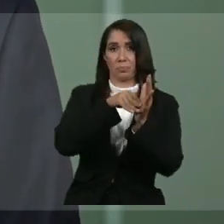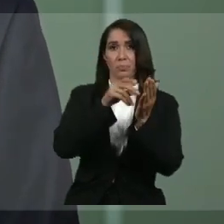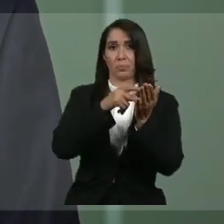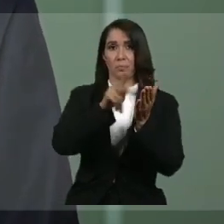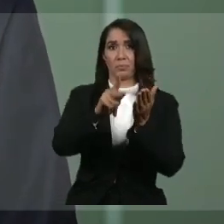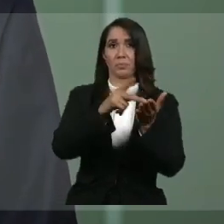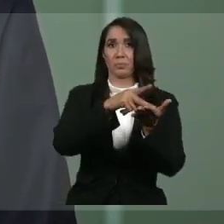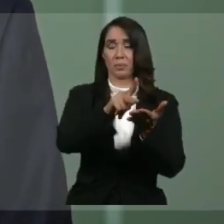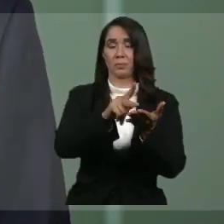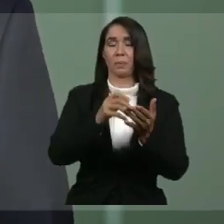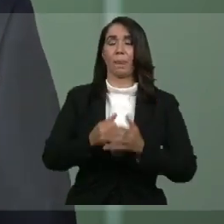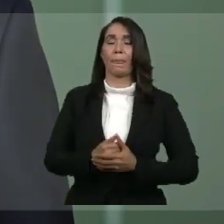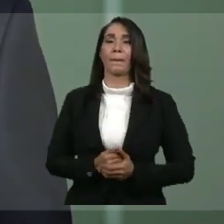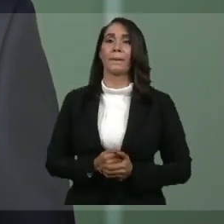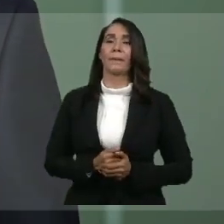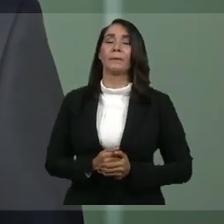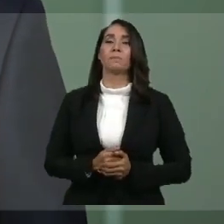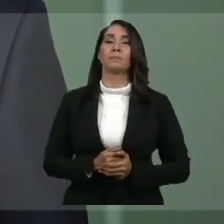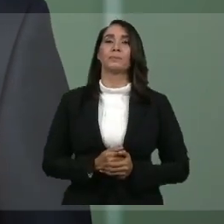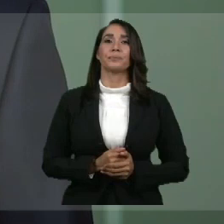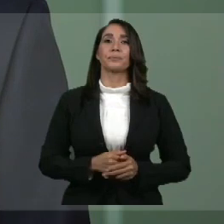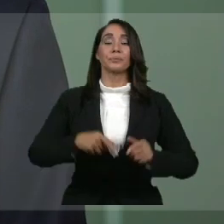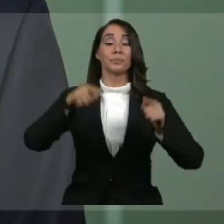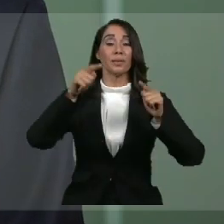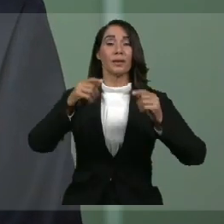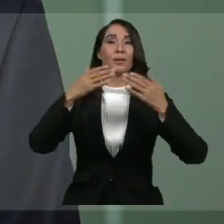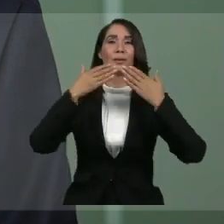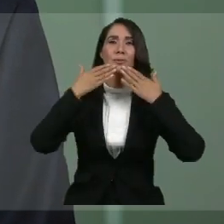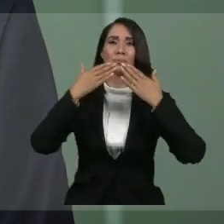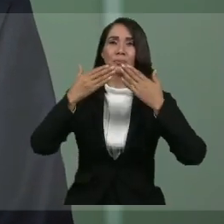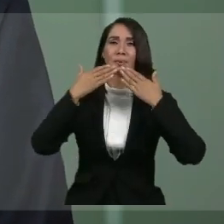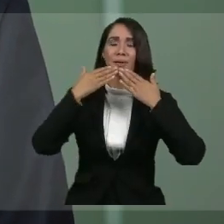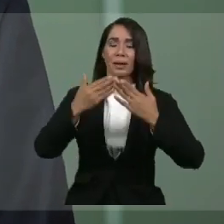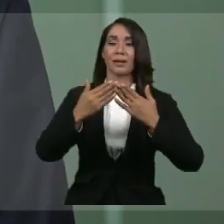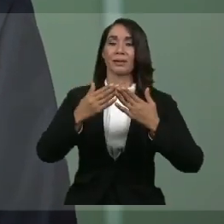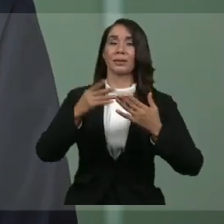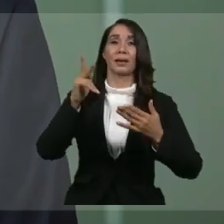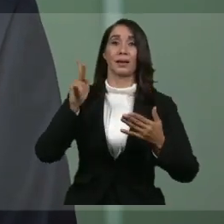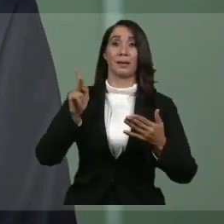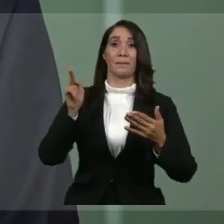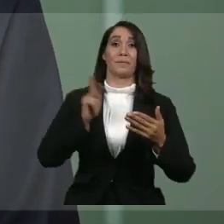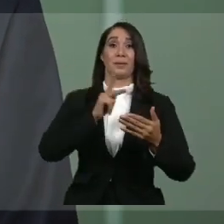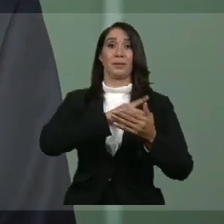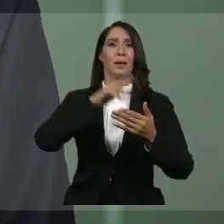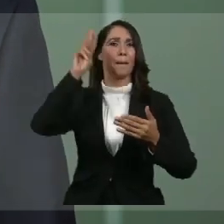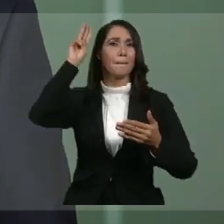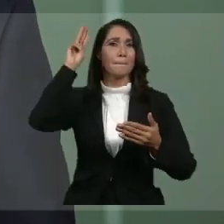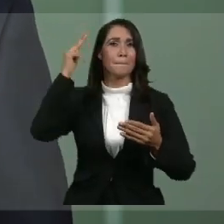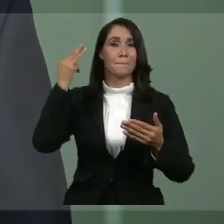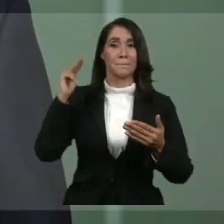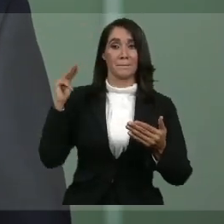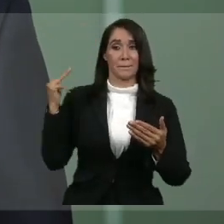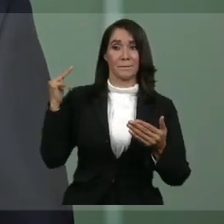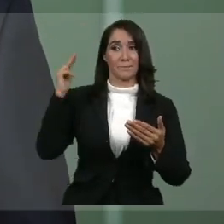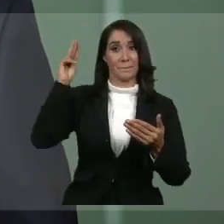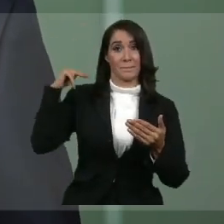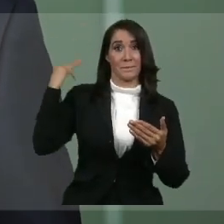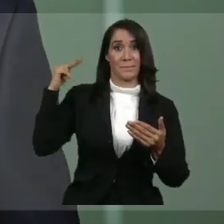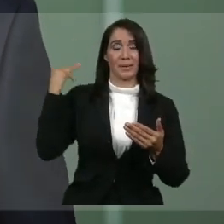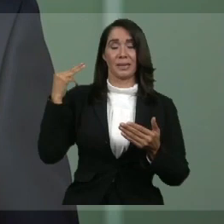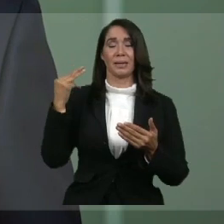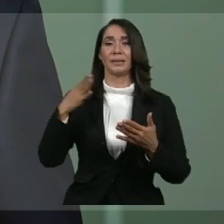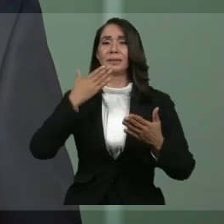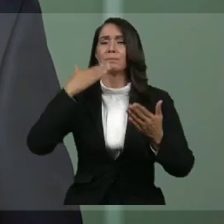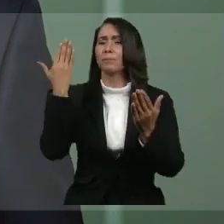Aquí quiero agradecer la labor especialmente de la vicepresidenta de la República, la doctora Margarita Sedeño de